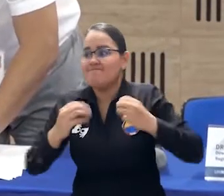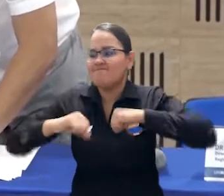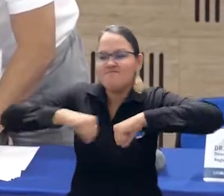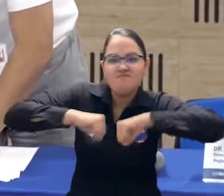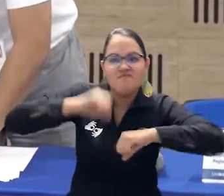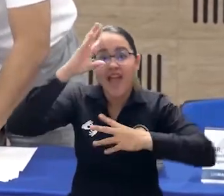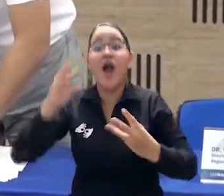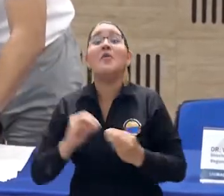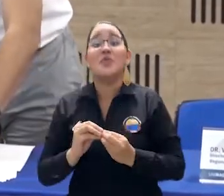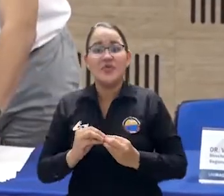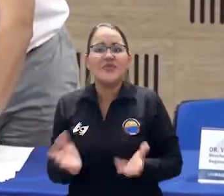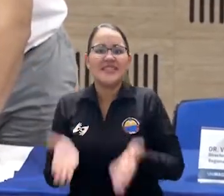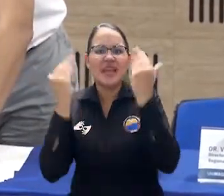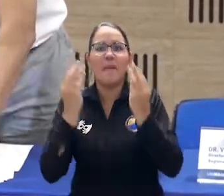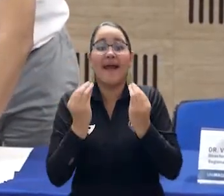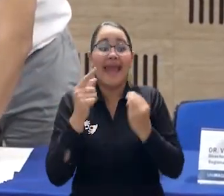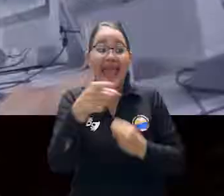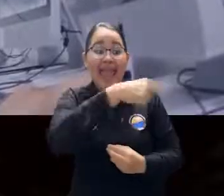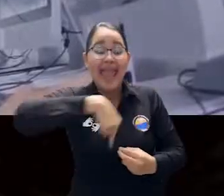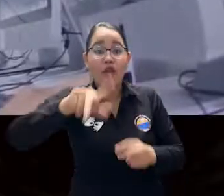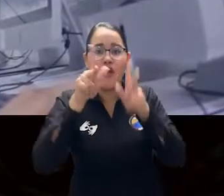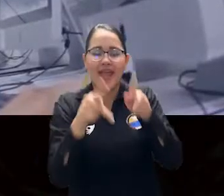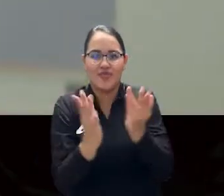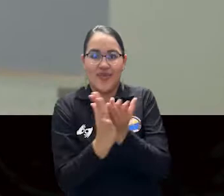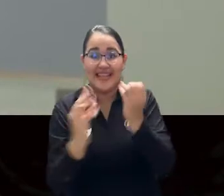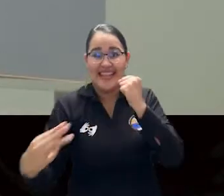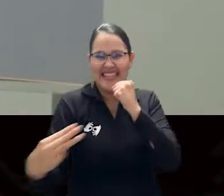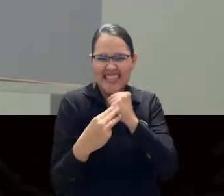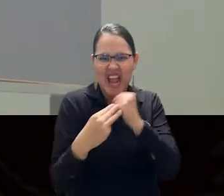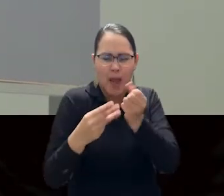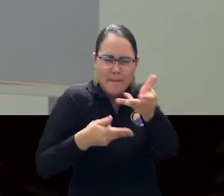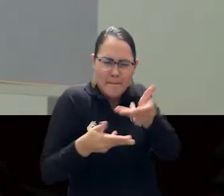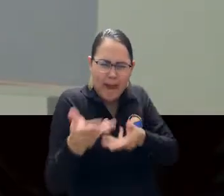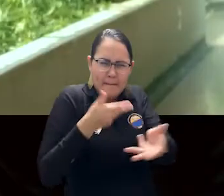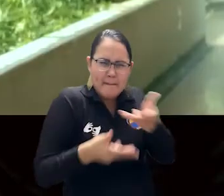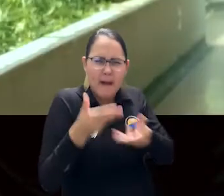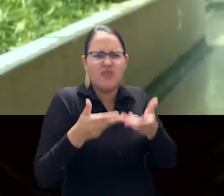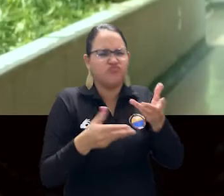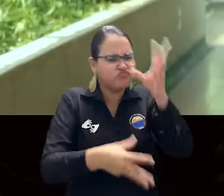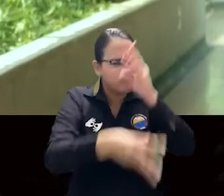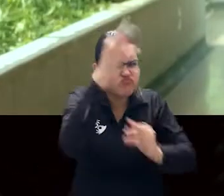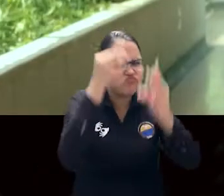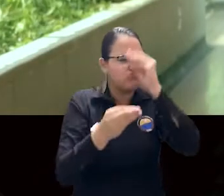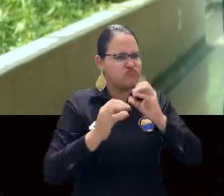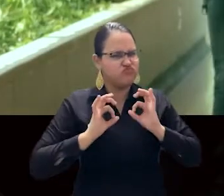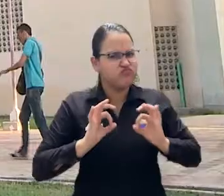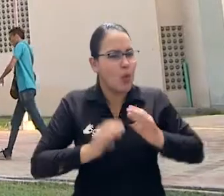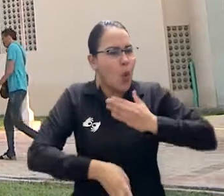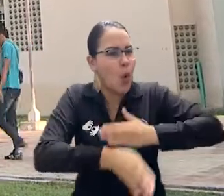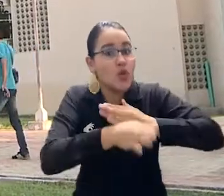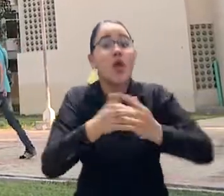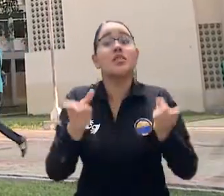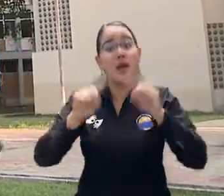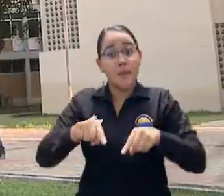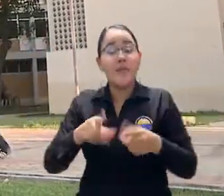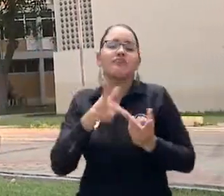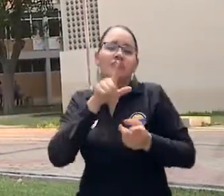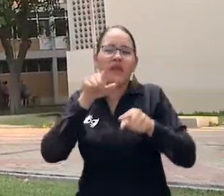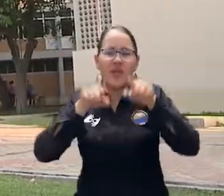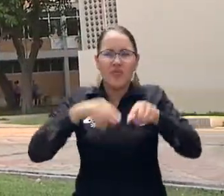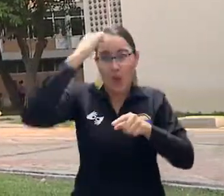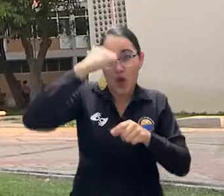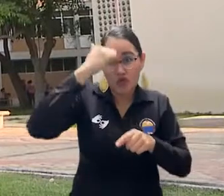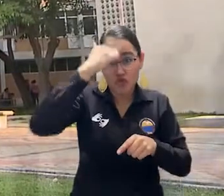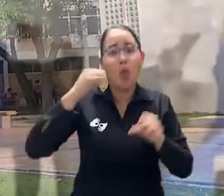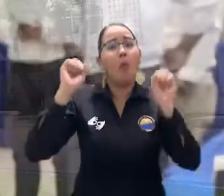para complementar la formación a nivel profesional de los aprendices e instructores y el acceso a la educación postgradual